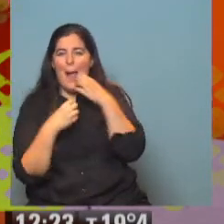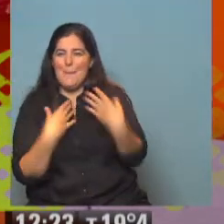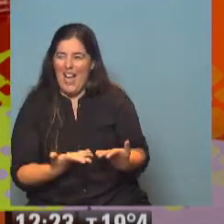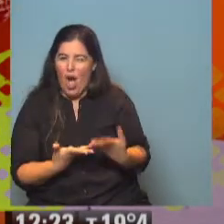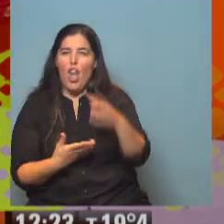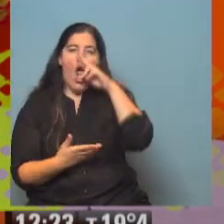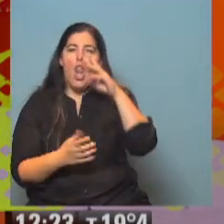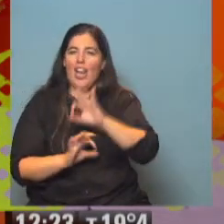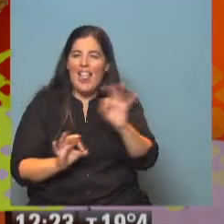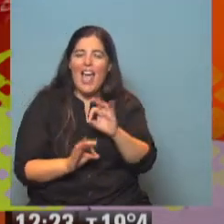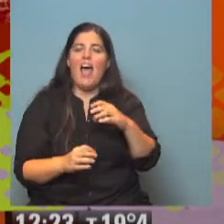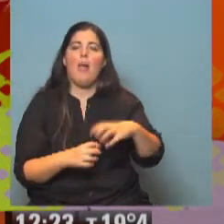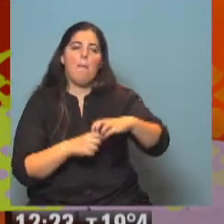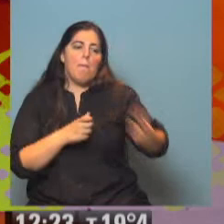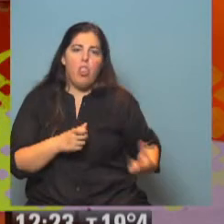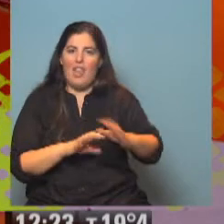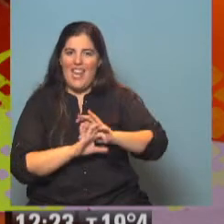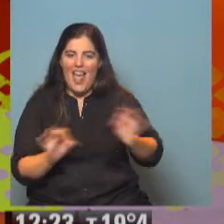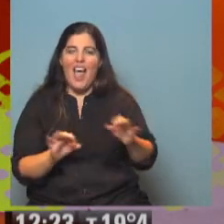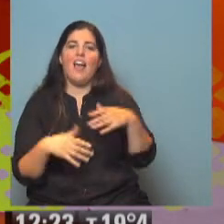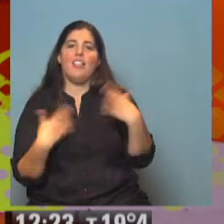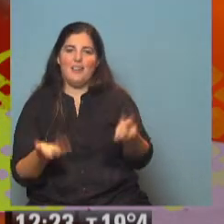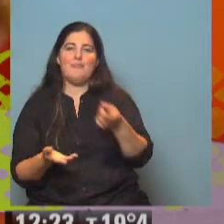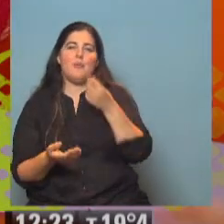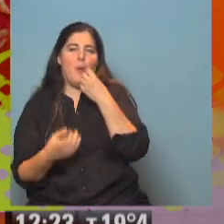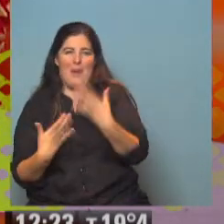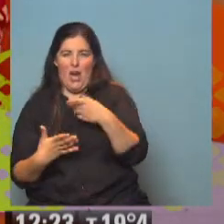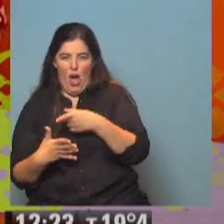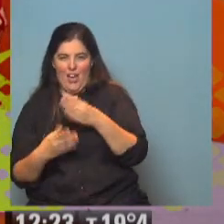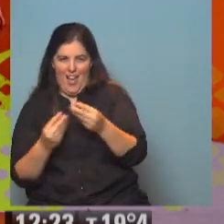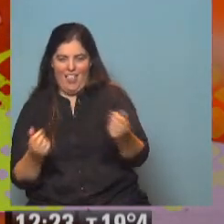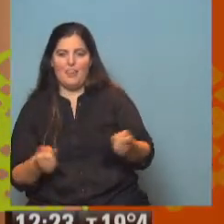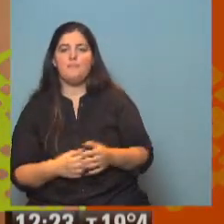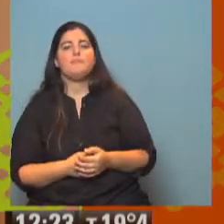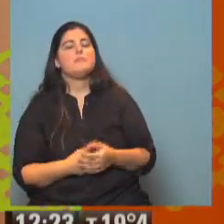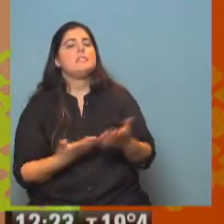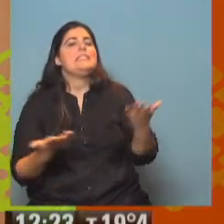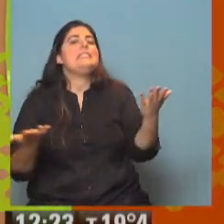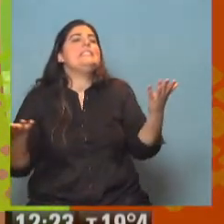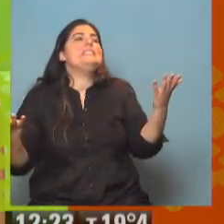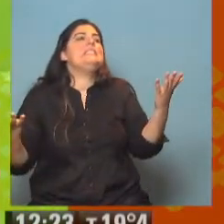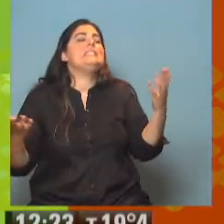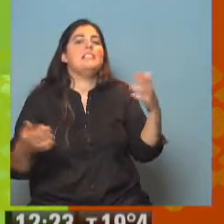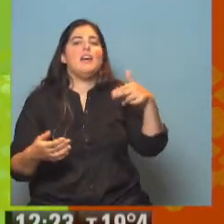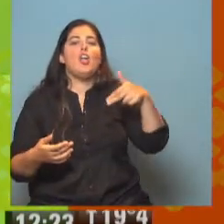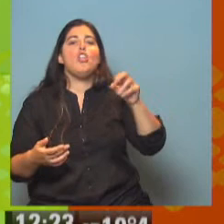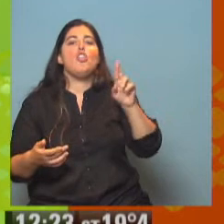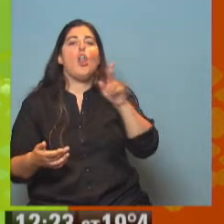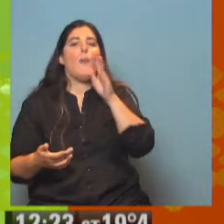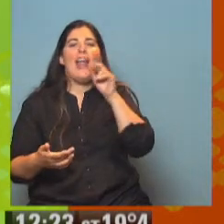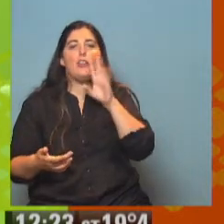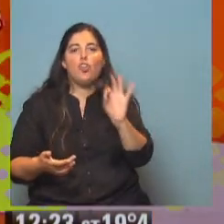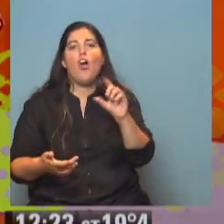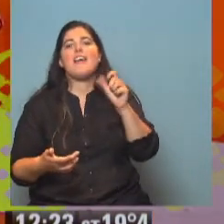no den olor, que no se despeguen y que sean de lo mejor. A lo sumo, Norberto y Carmen, en la